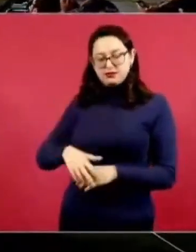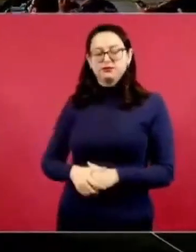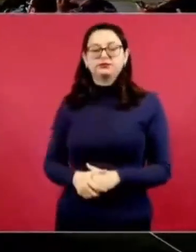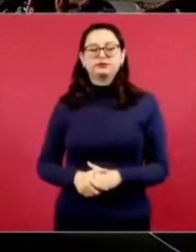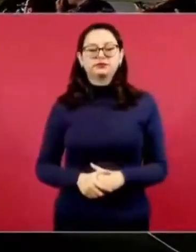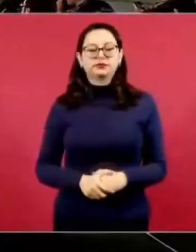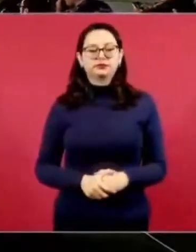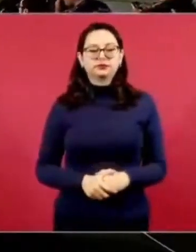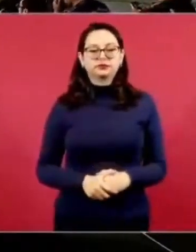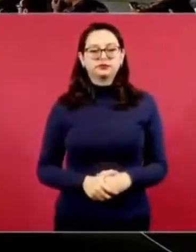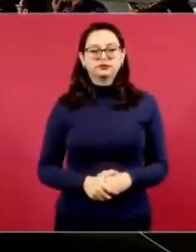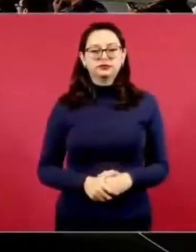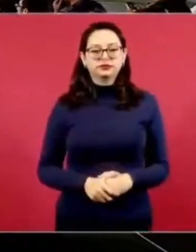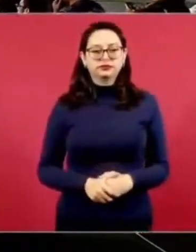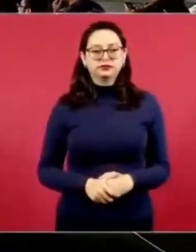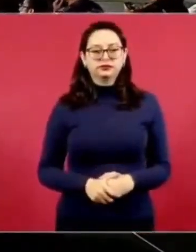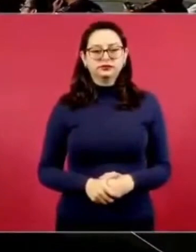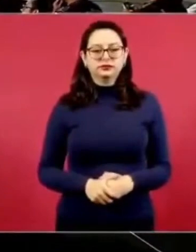A ver, pero ahí empieza.